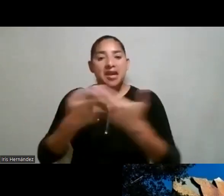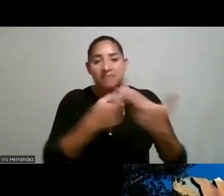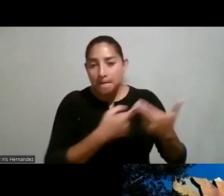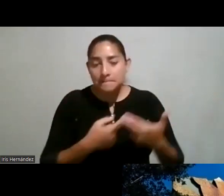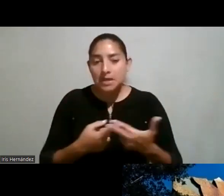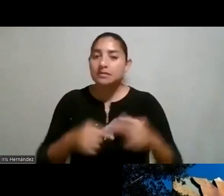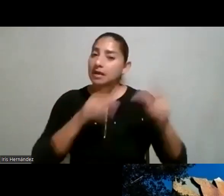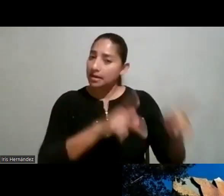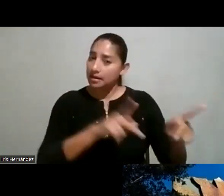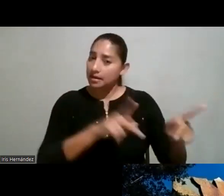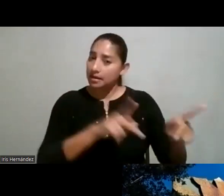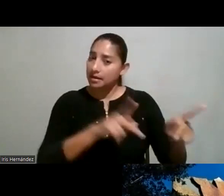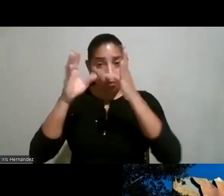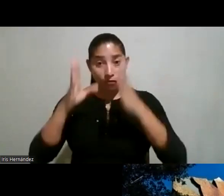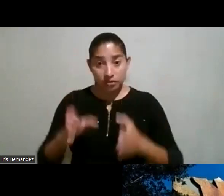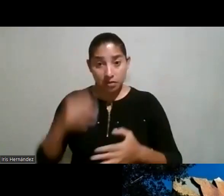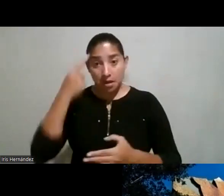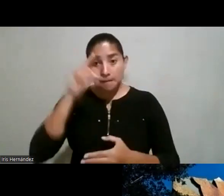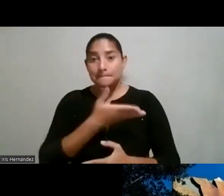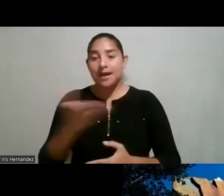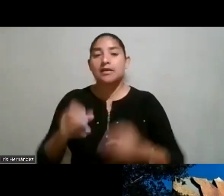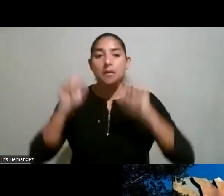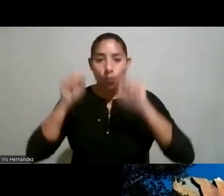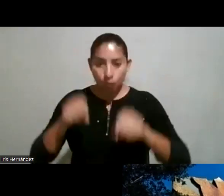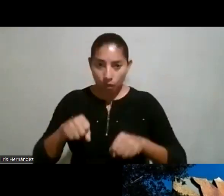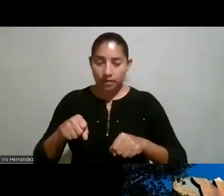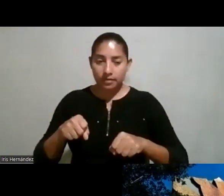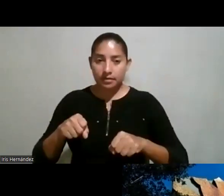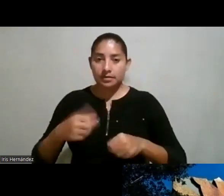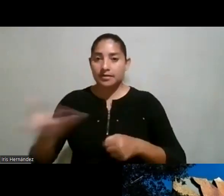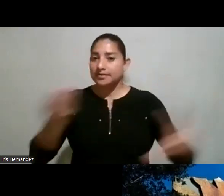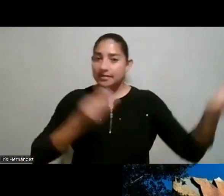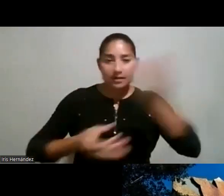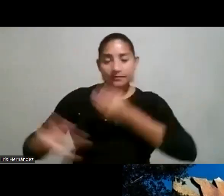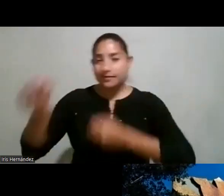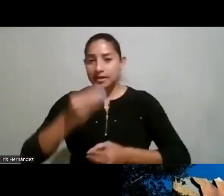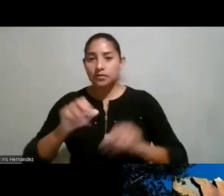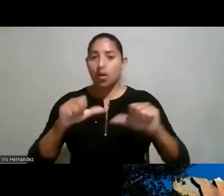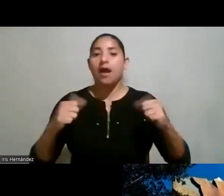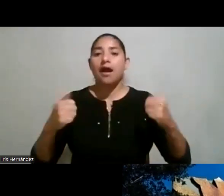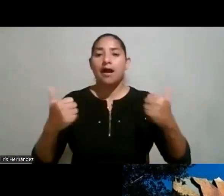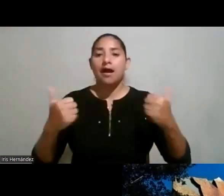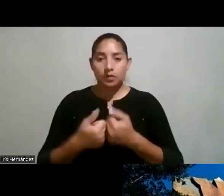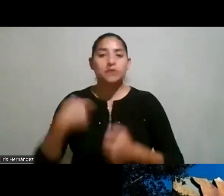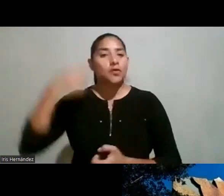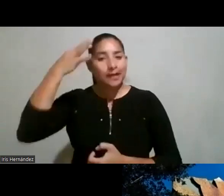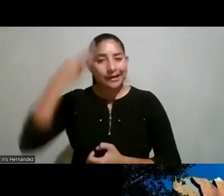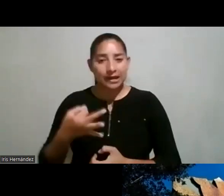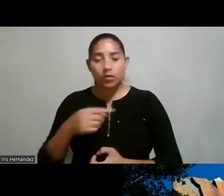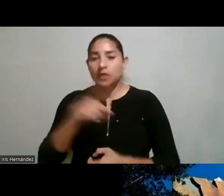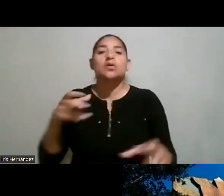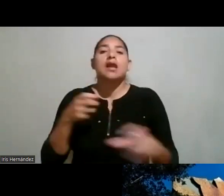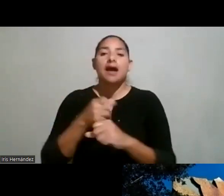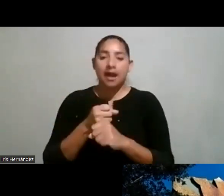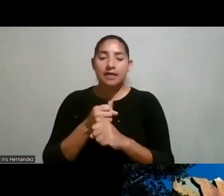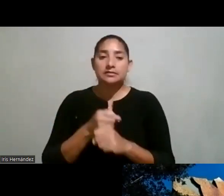las personas docentes para que puedan irlas transfiriendo al aula y creo que eso les haría